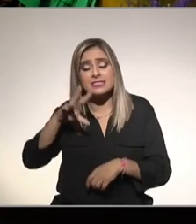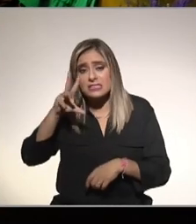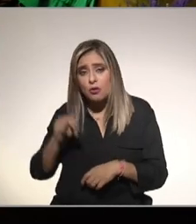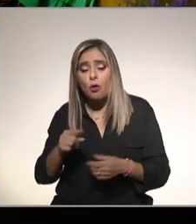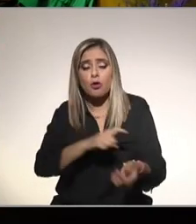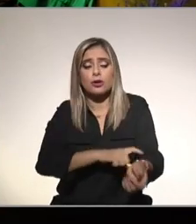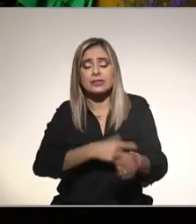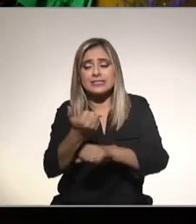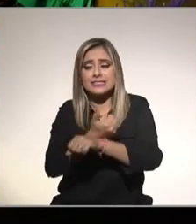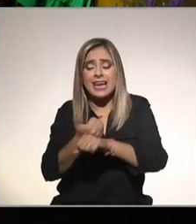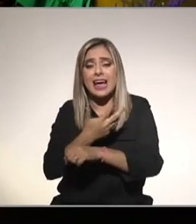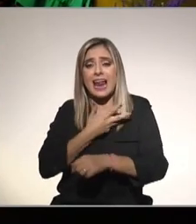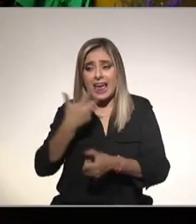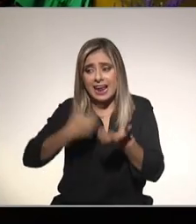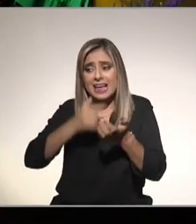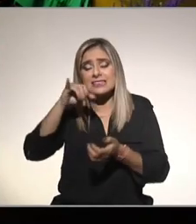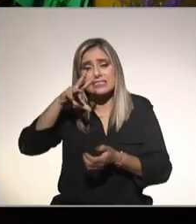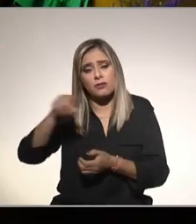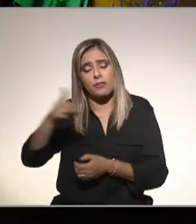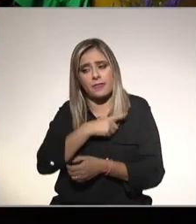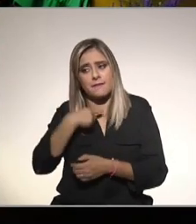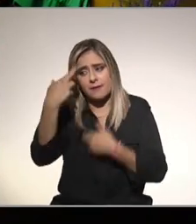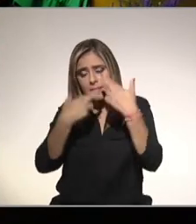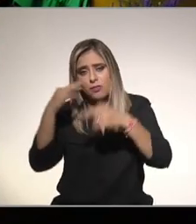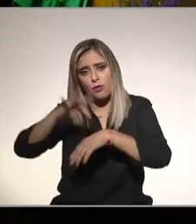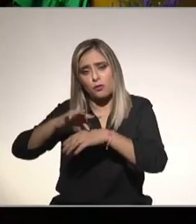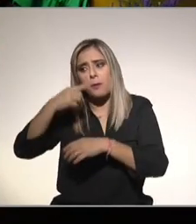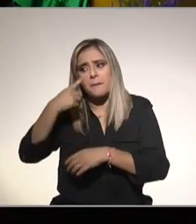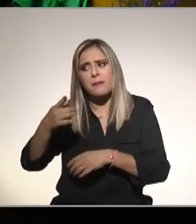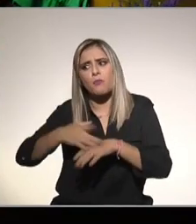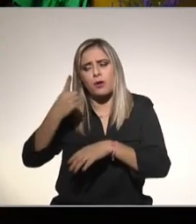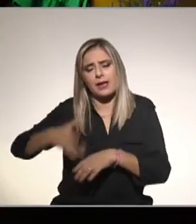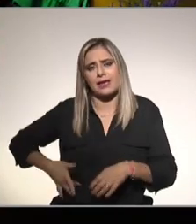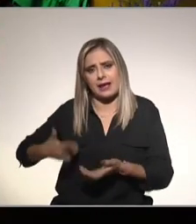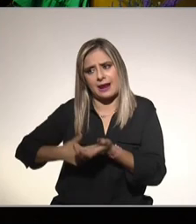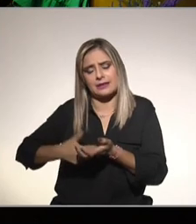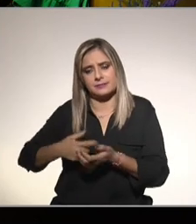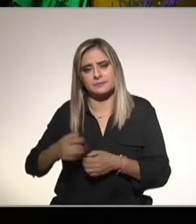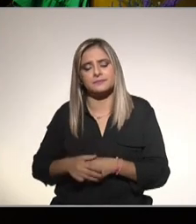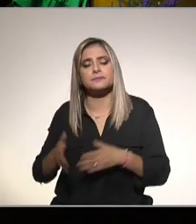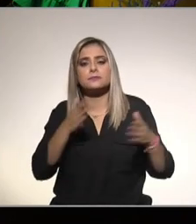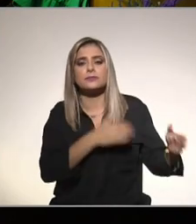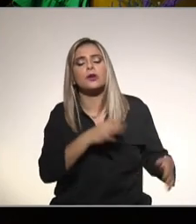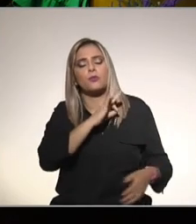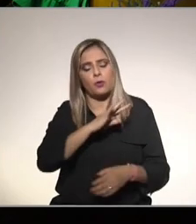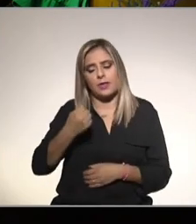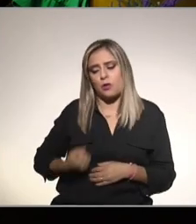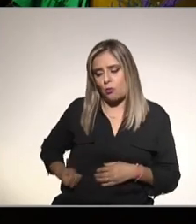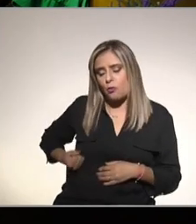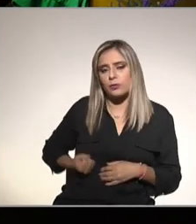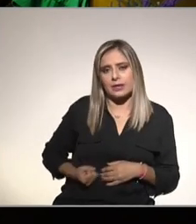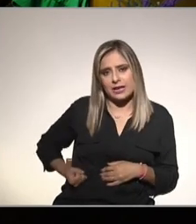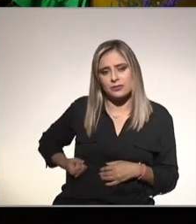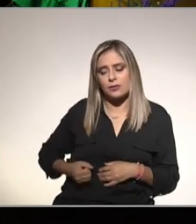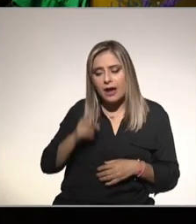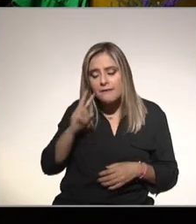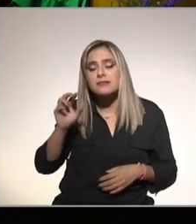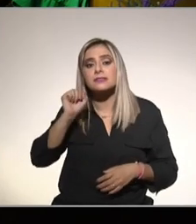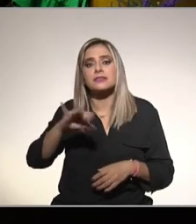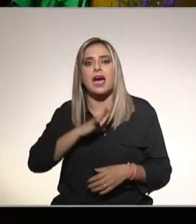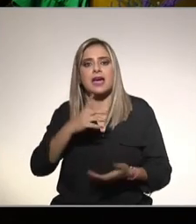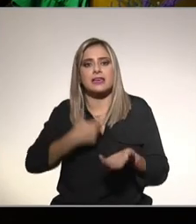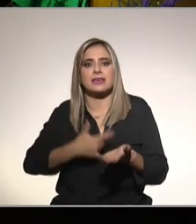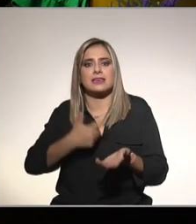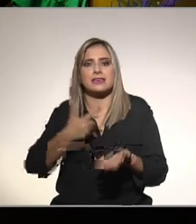doctora ¿por qué lo dice el radiólogo? doctor ya nos lo contestó sí por ultrasonido se puede sospechar fuertemente de la presencia de